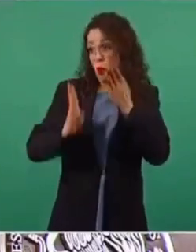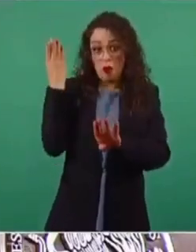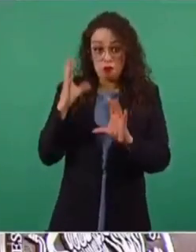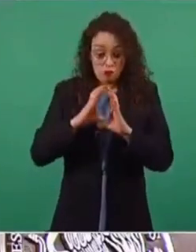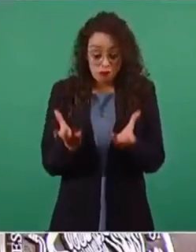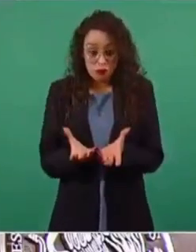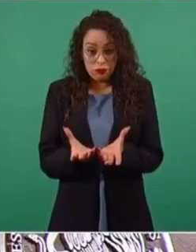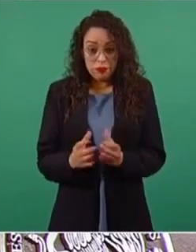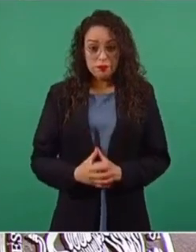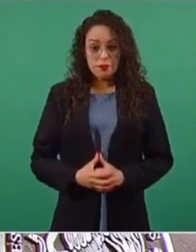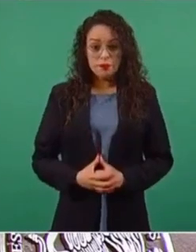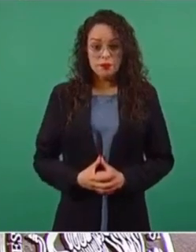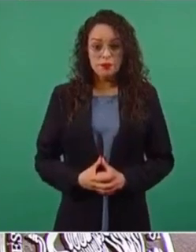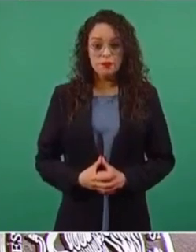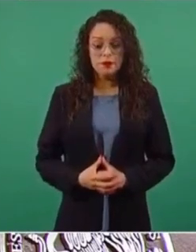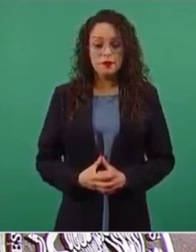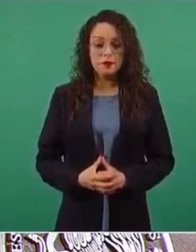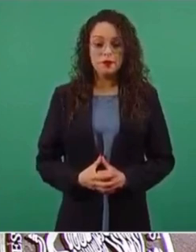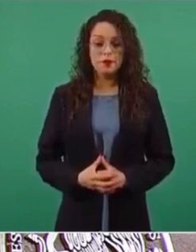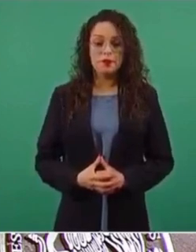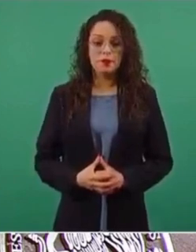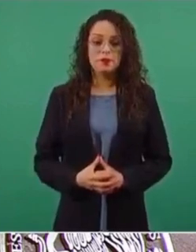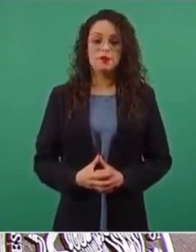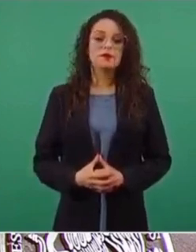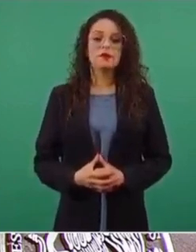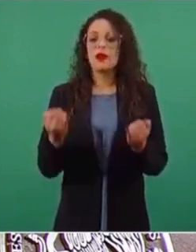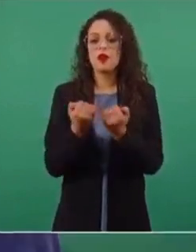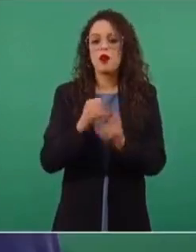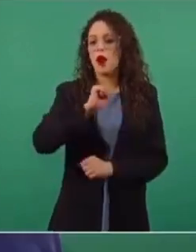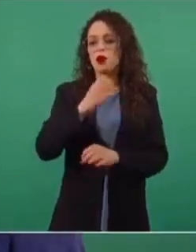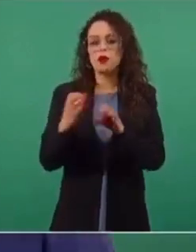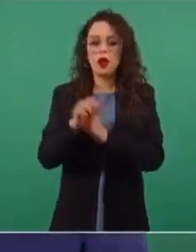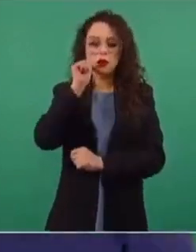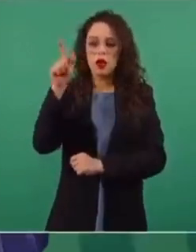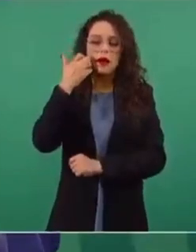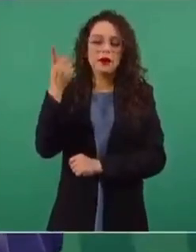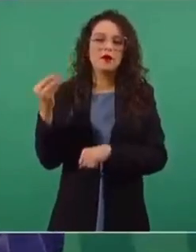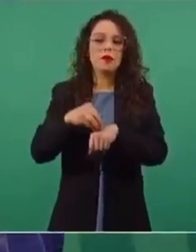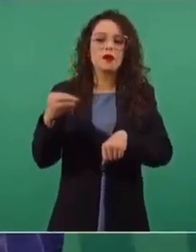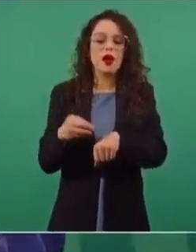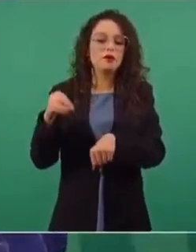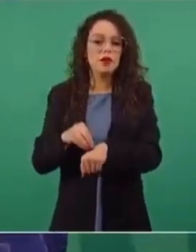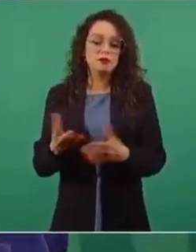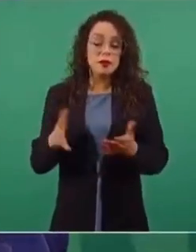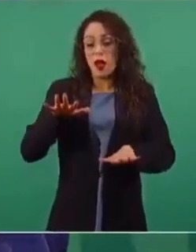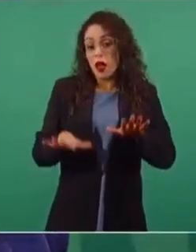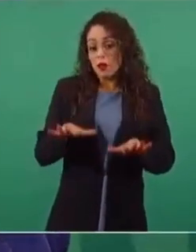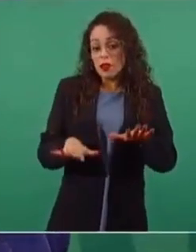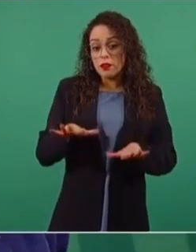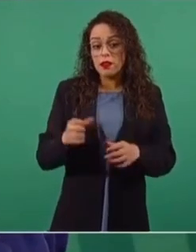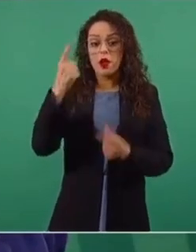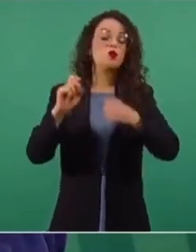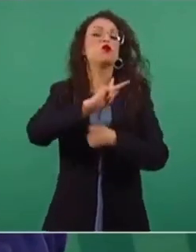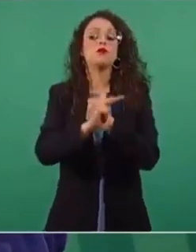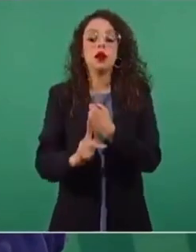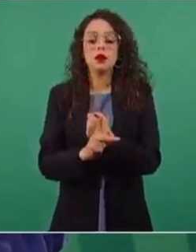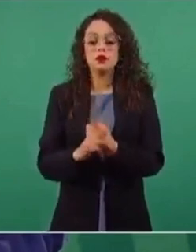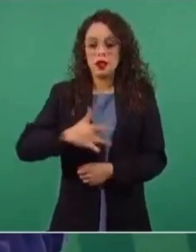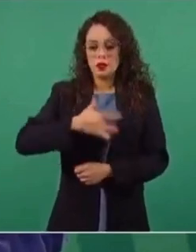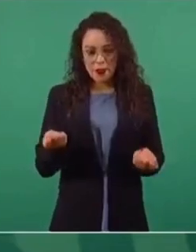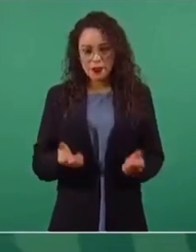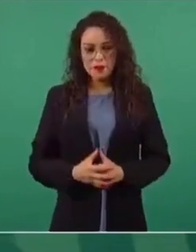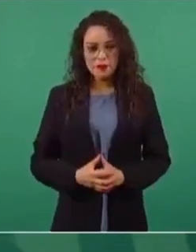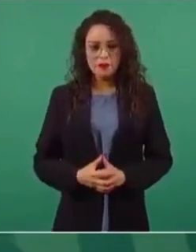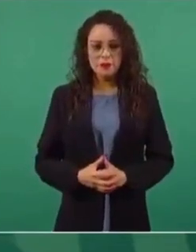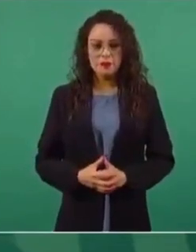como suele pasar en otras cosas. A veces hay países que se sienten los gobiernos del